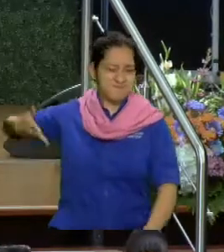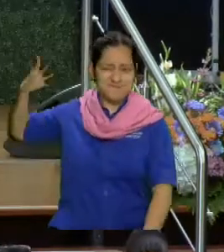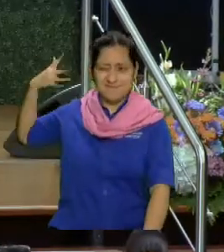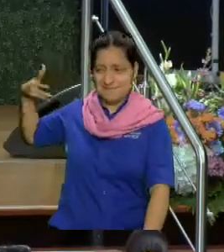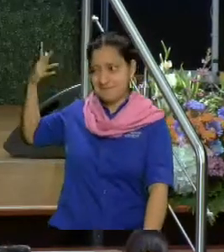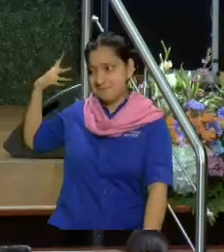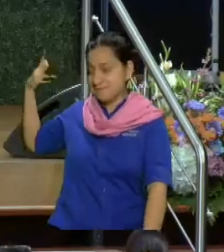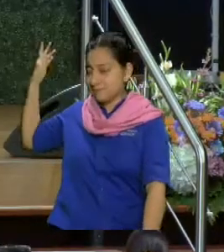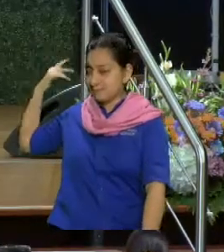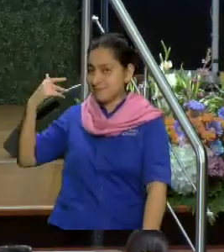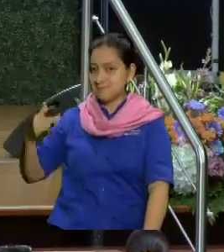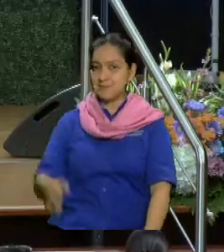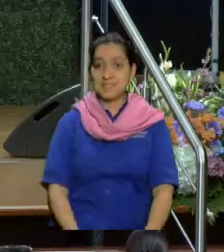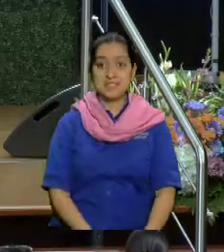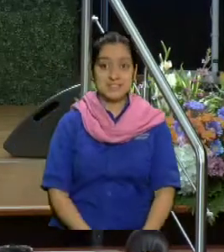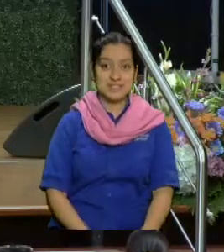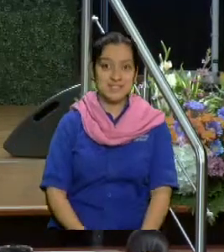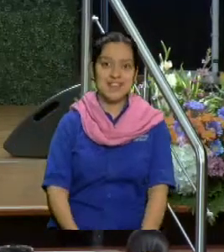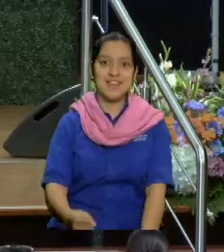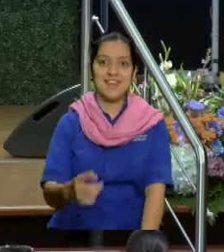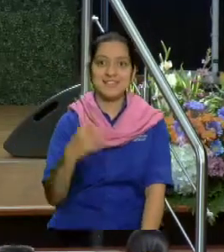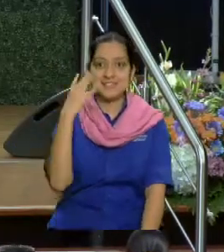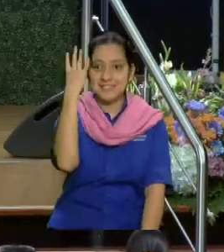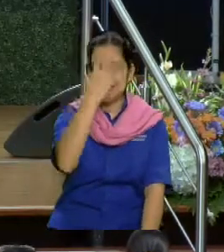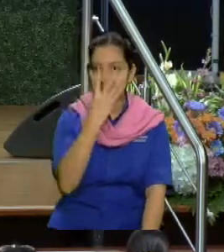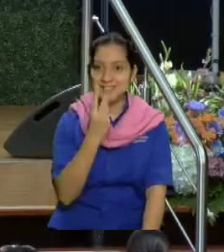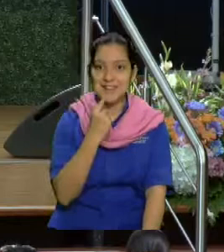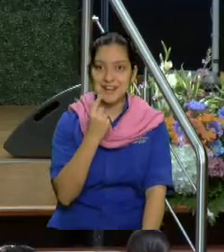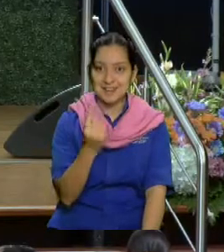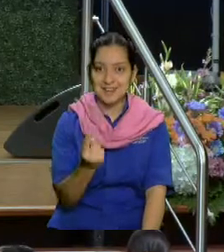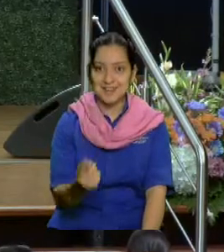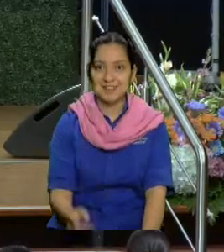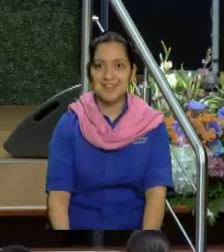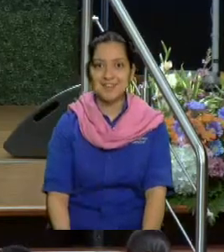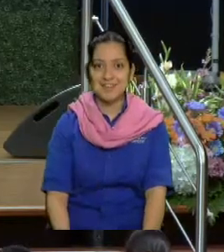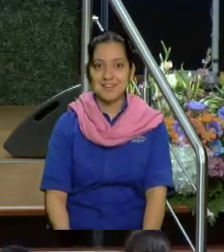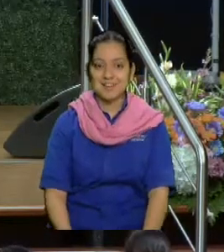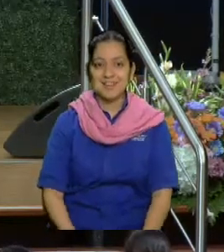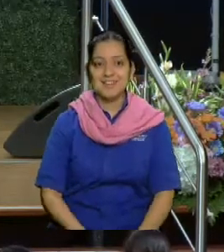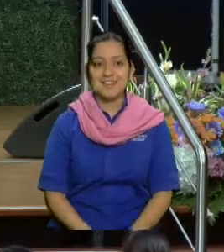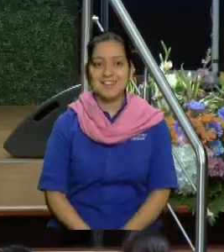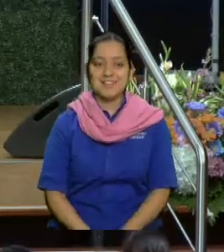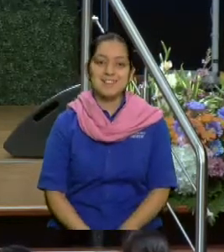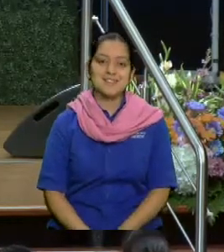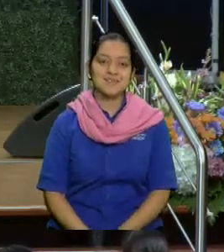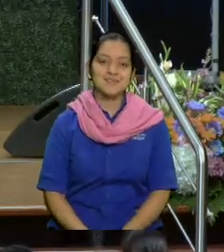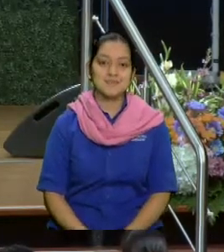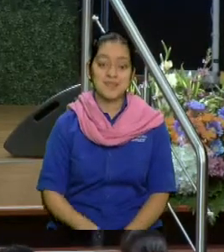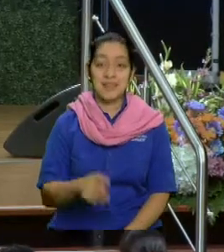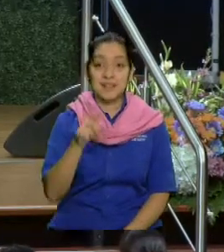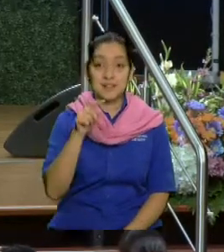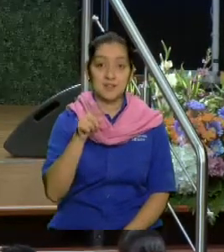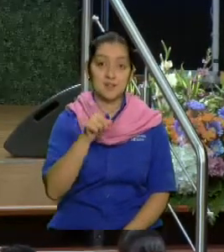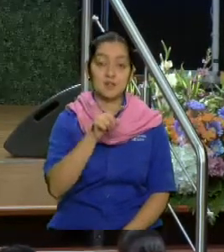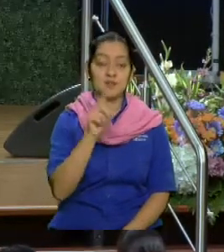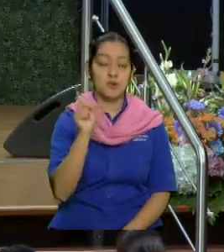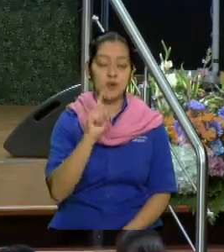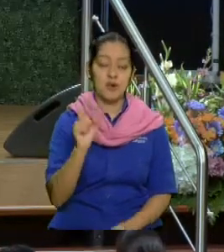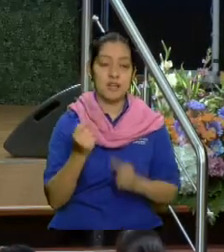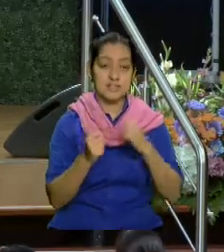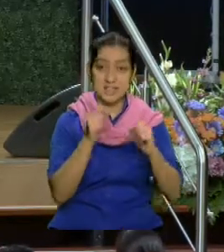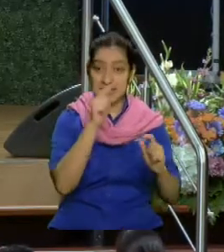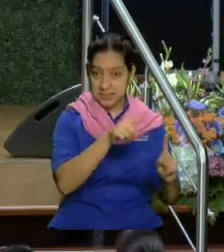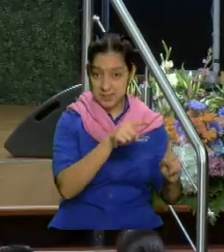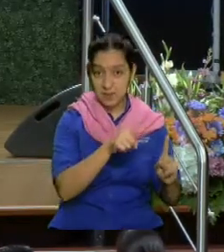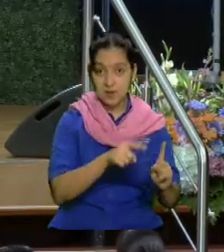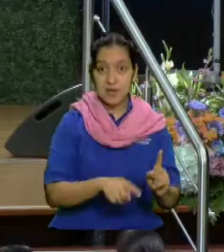Si Sara no hubiera habido problemas en la casa de ellos, no estuviera ese problema ahora. Y